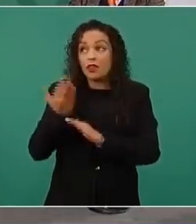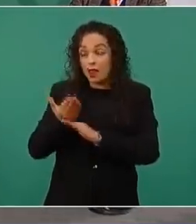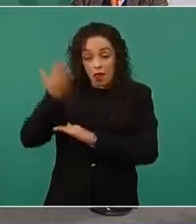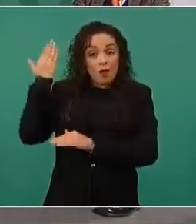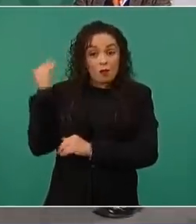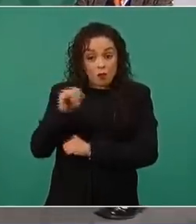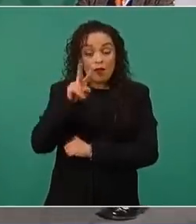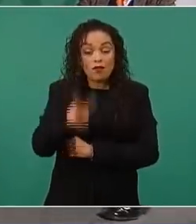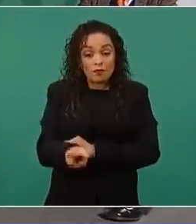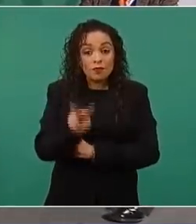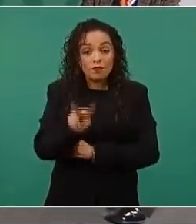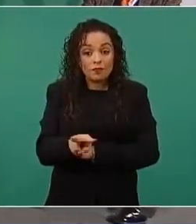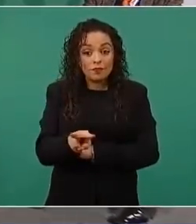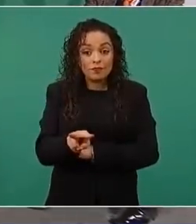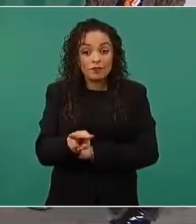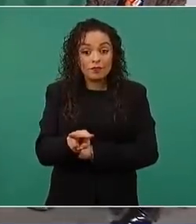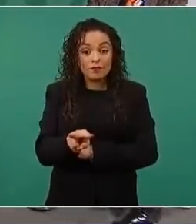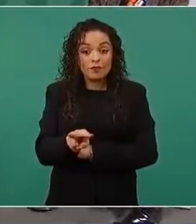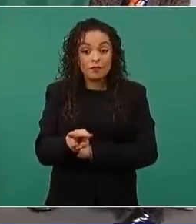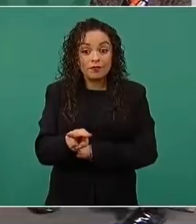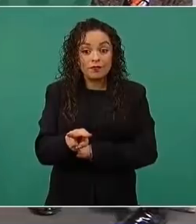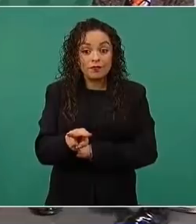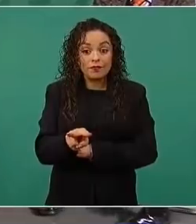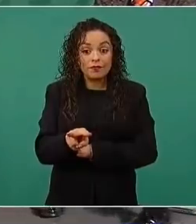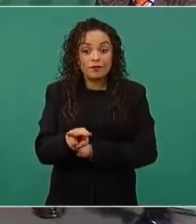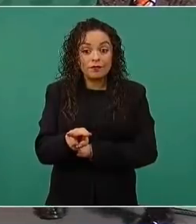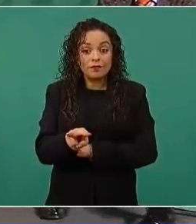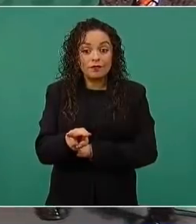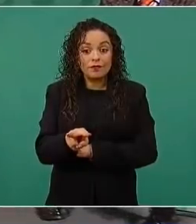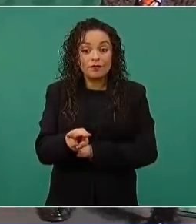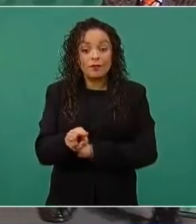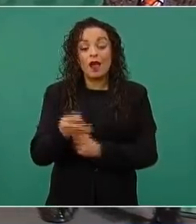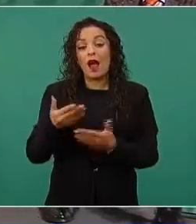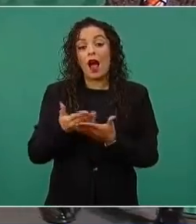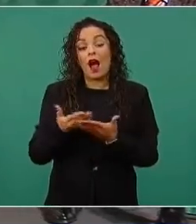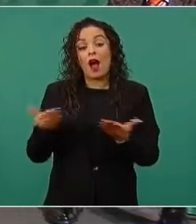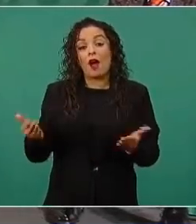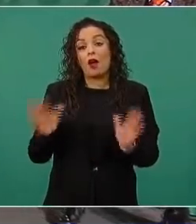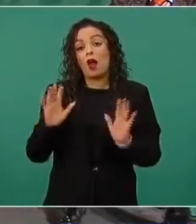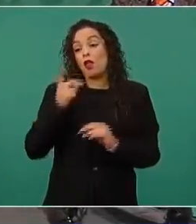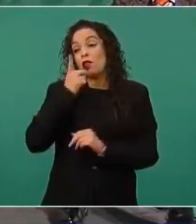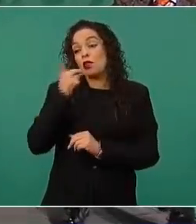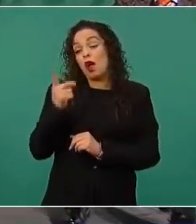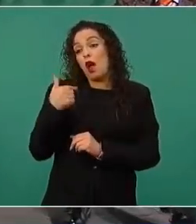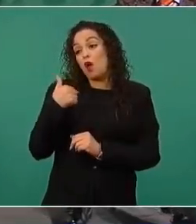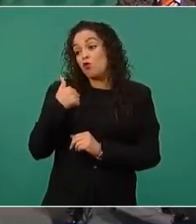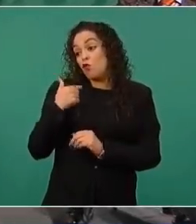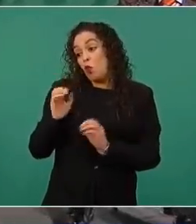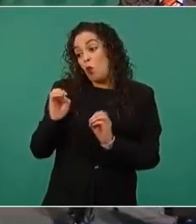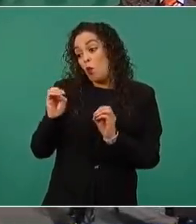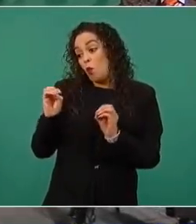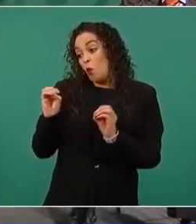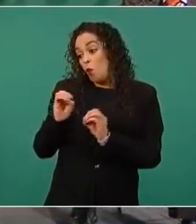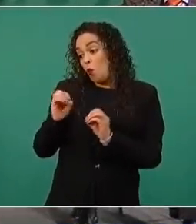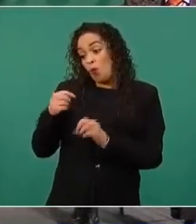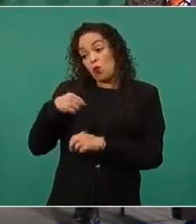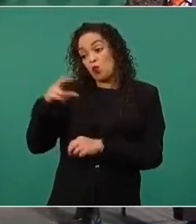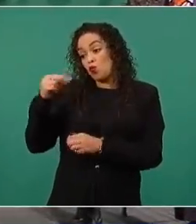entonces supuestamente se lavan la cara diciendo unos yo no aprobé la fiscal,